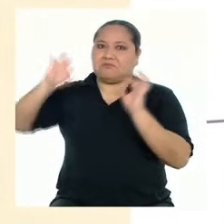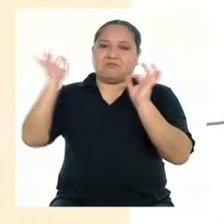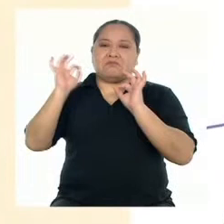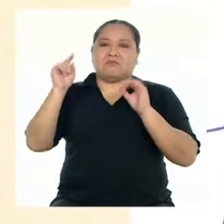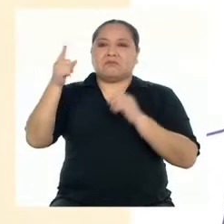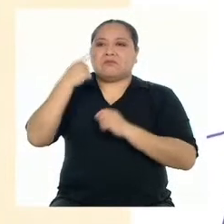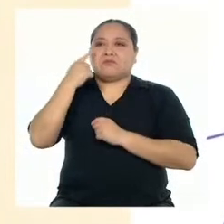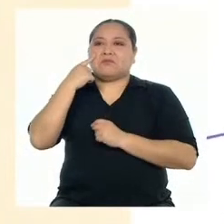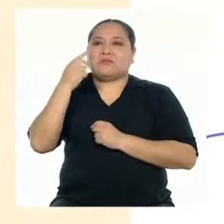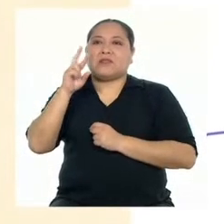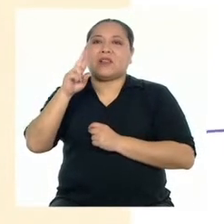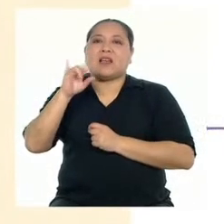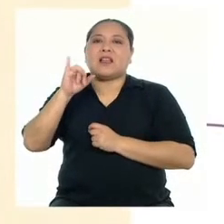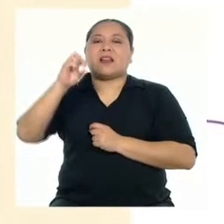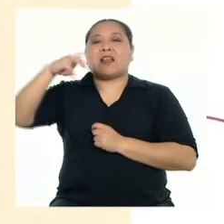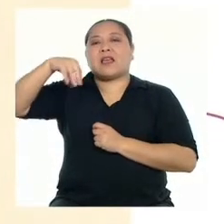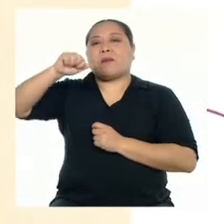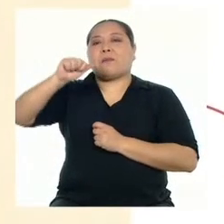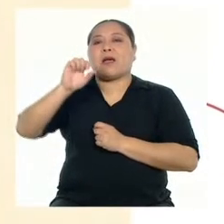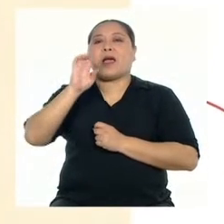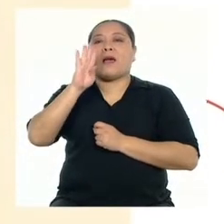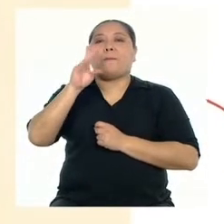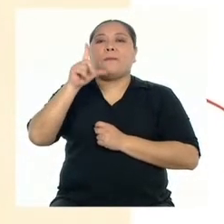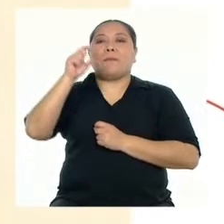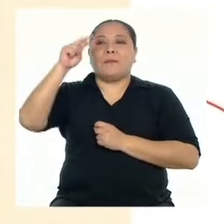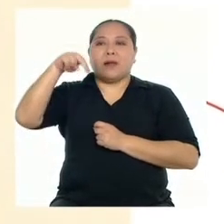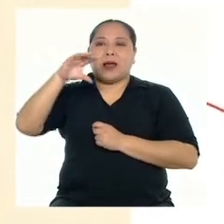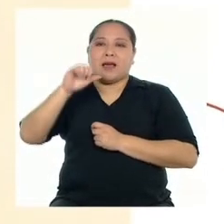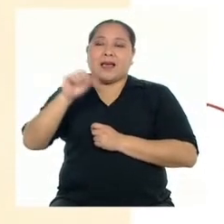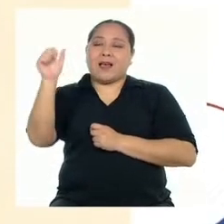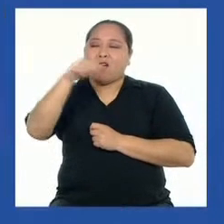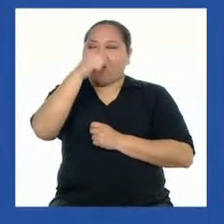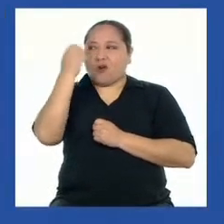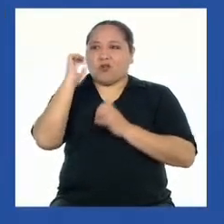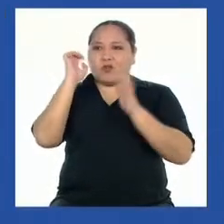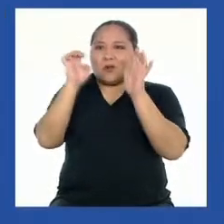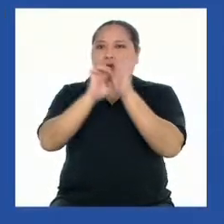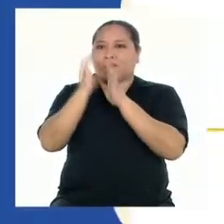se le conoce como rima blanca. Veamos otro ejemplo.